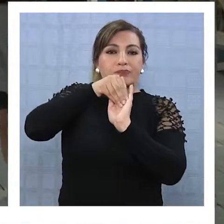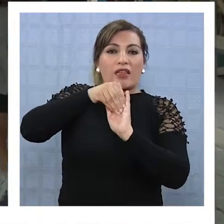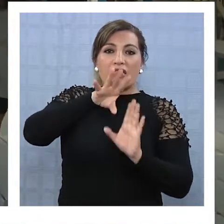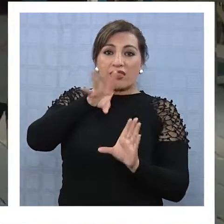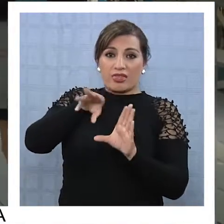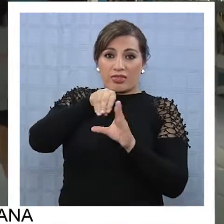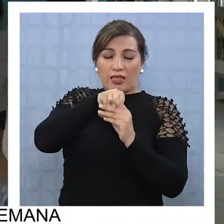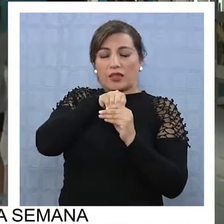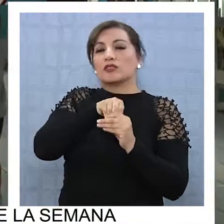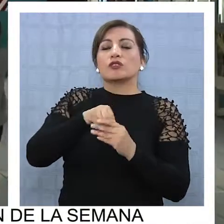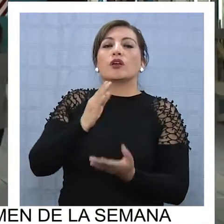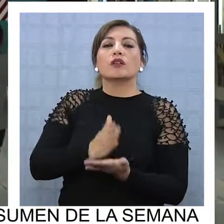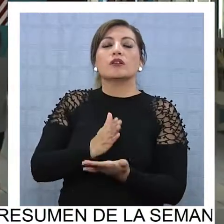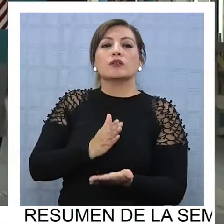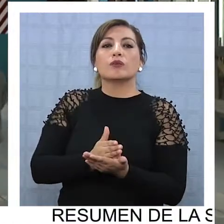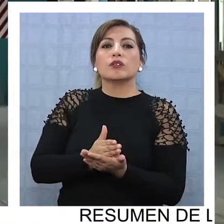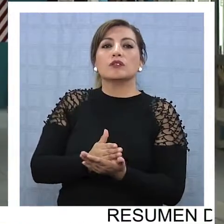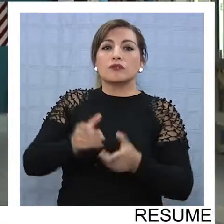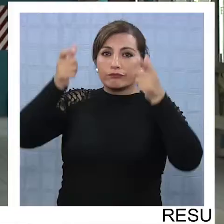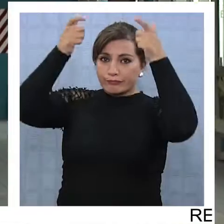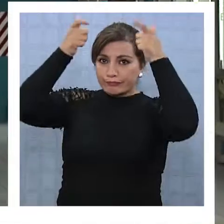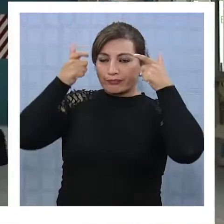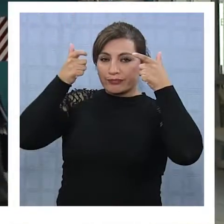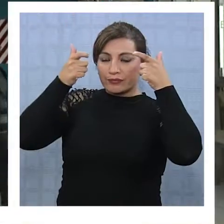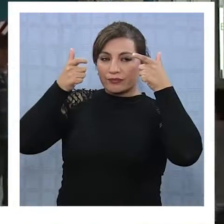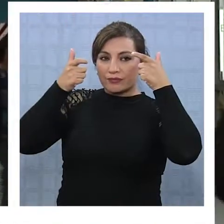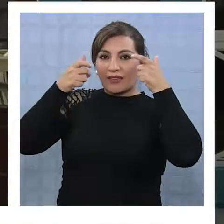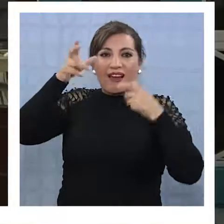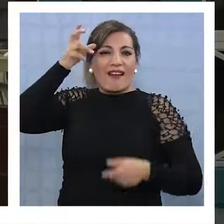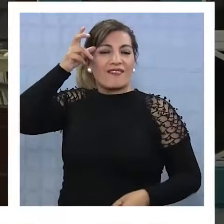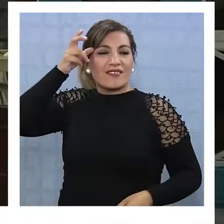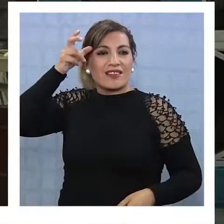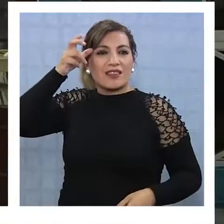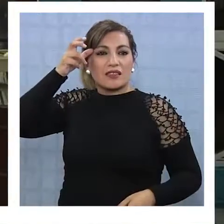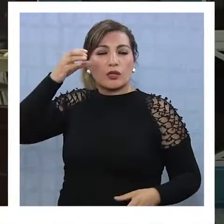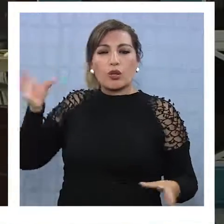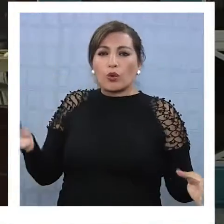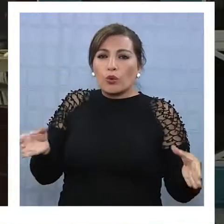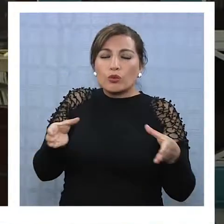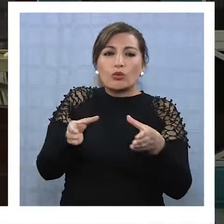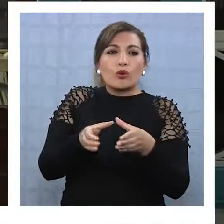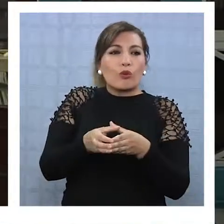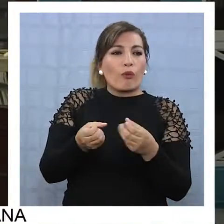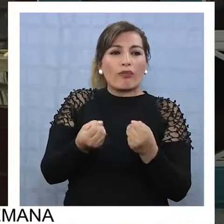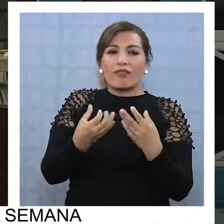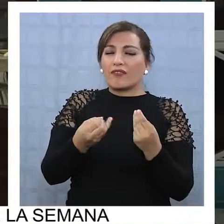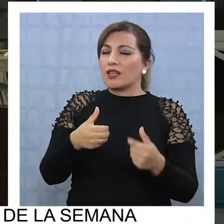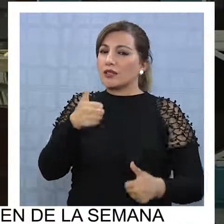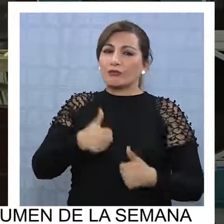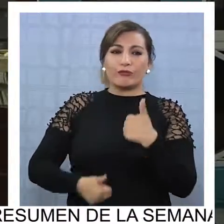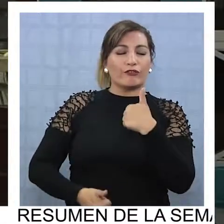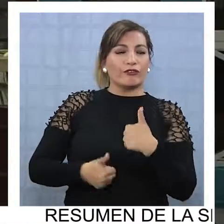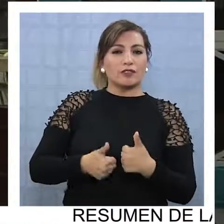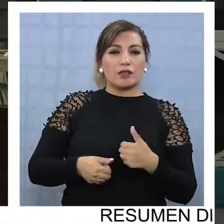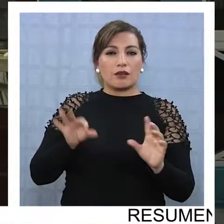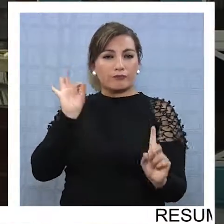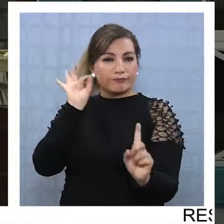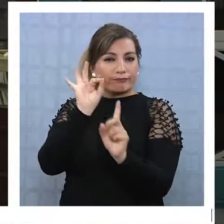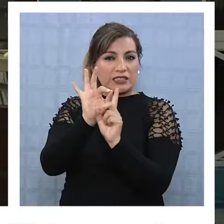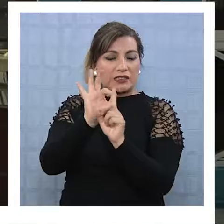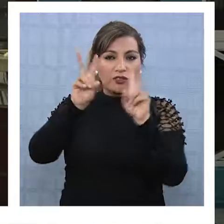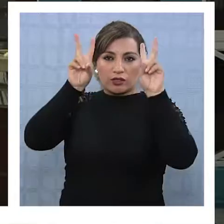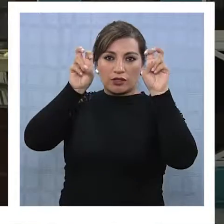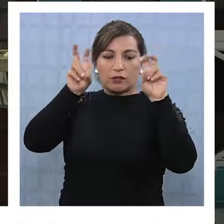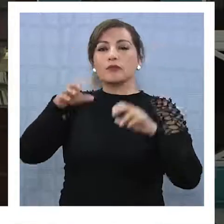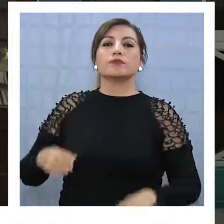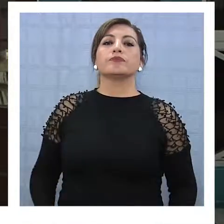habilidades en la comunidad escolar, en este caso del Colegio Corona School, que tiene un equipo multidisciplinario dedicado